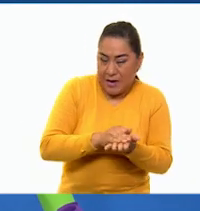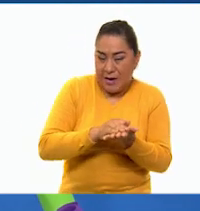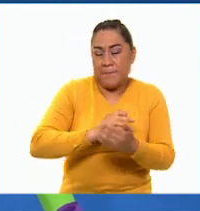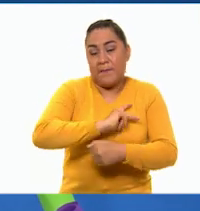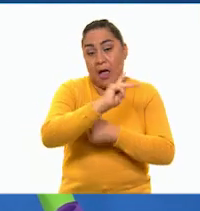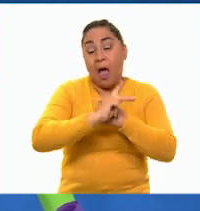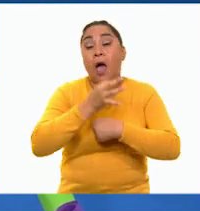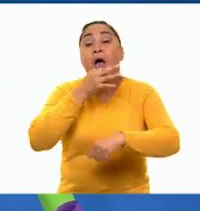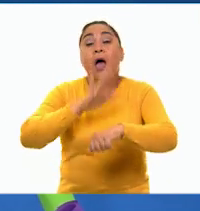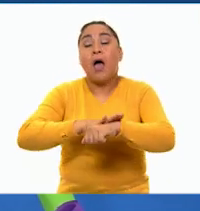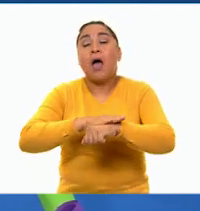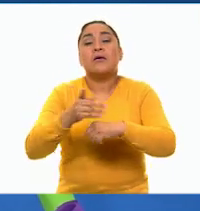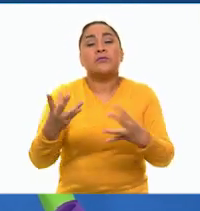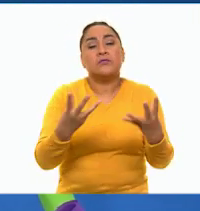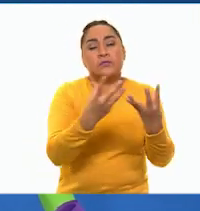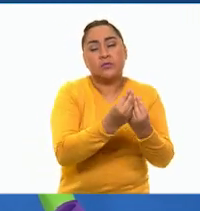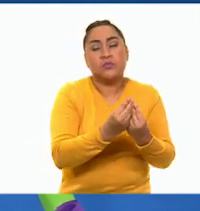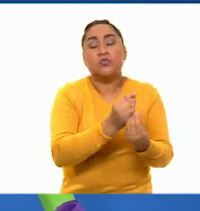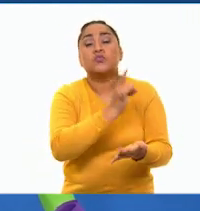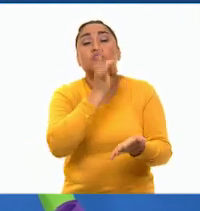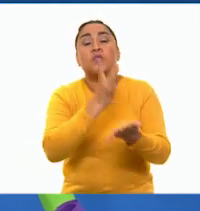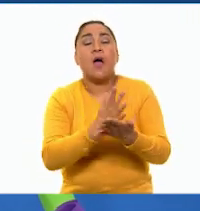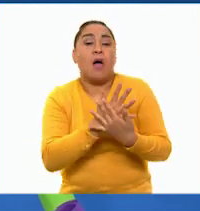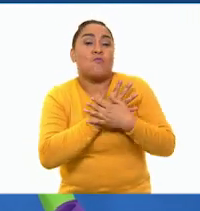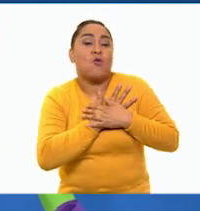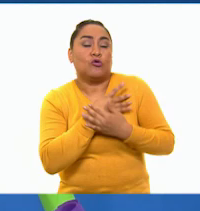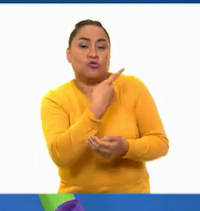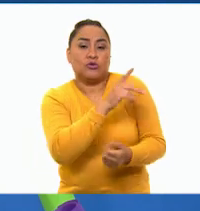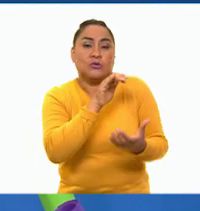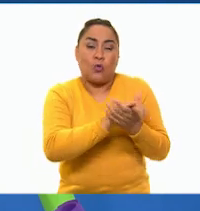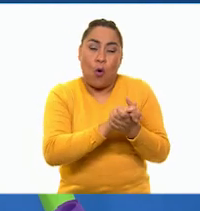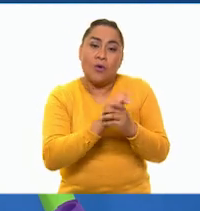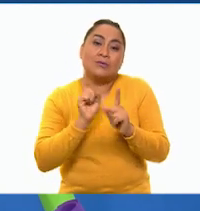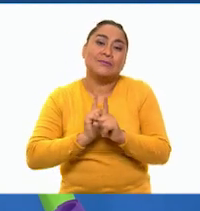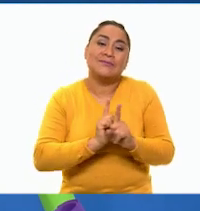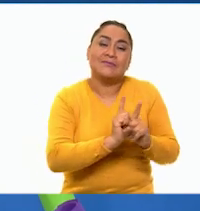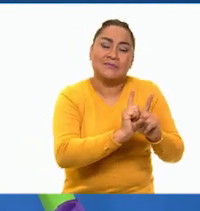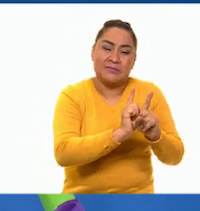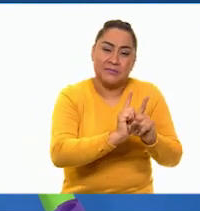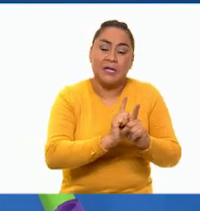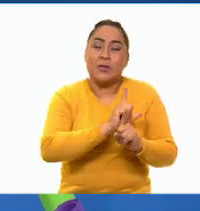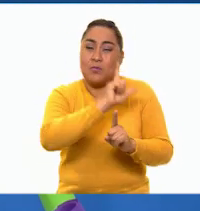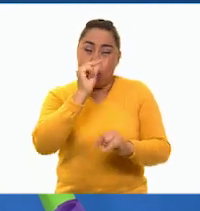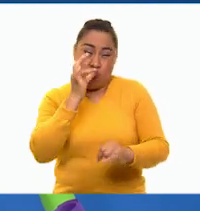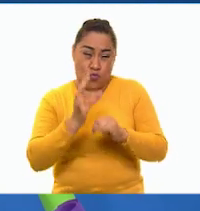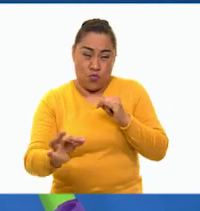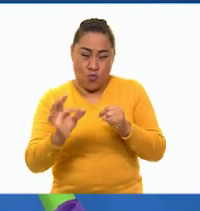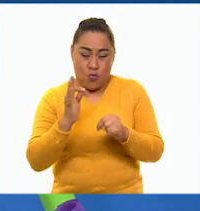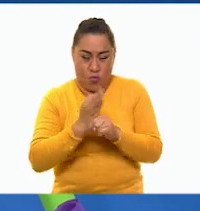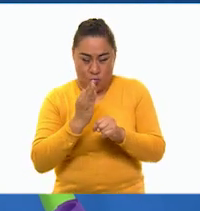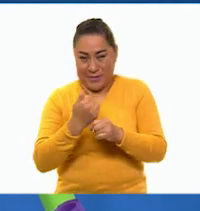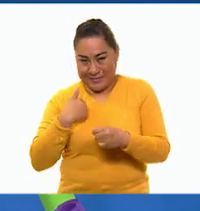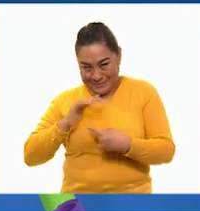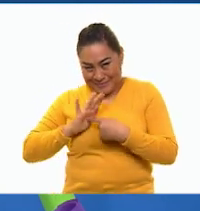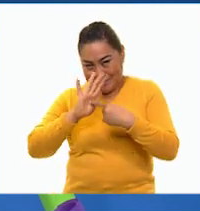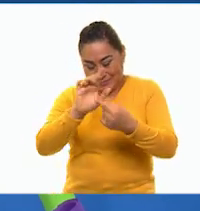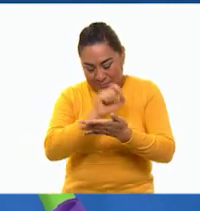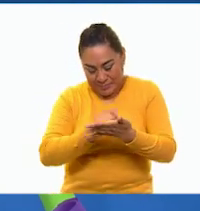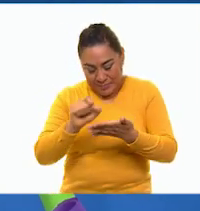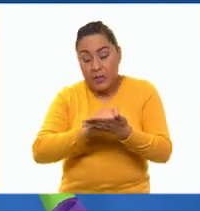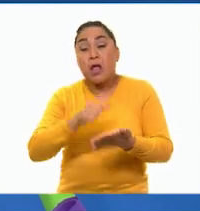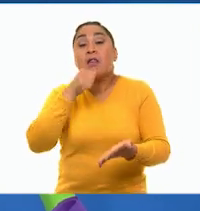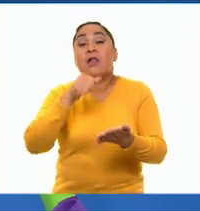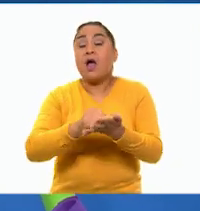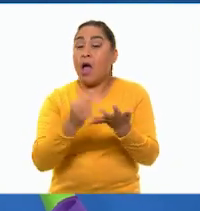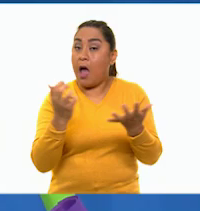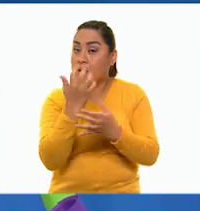Señaló que se había unido al movimiento únicamente por amor a su esposo para seguirlo. Y el último documento que voy a compartirles el día de hoy es una carta